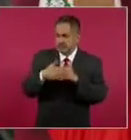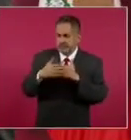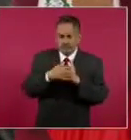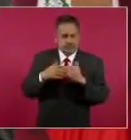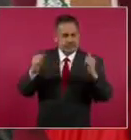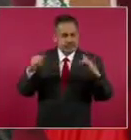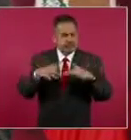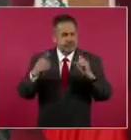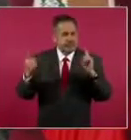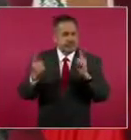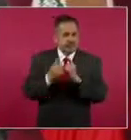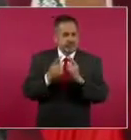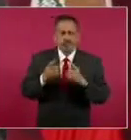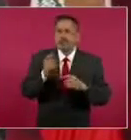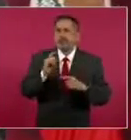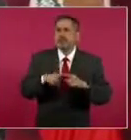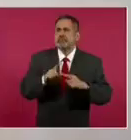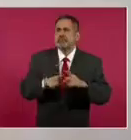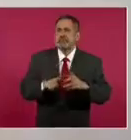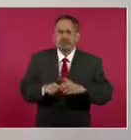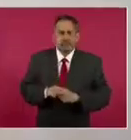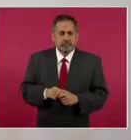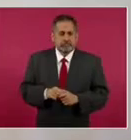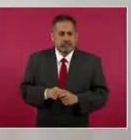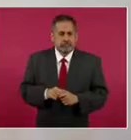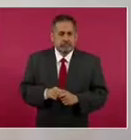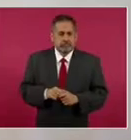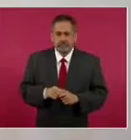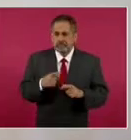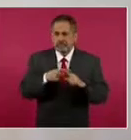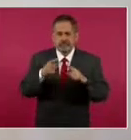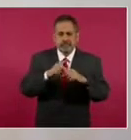de los países